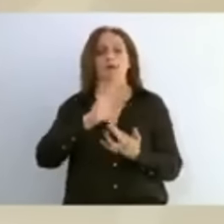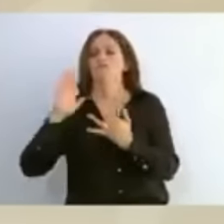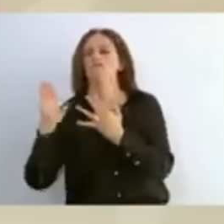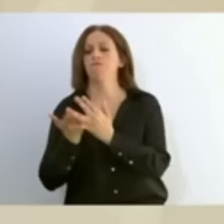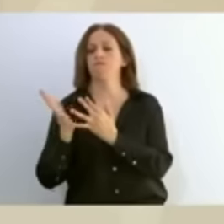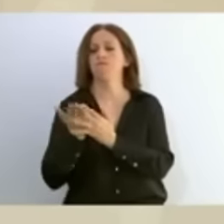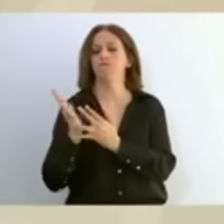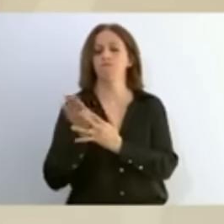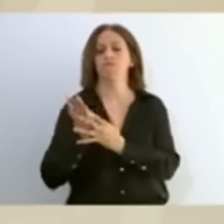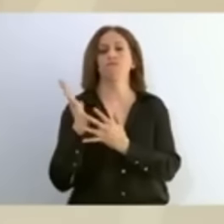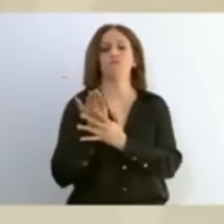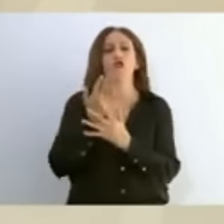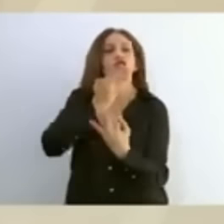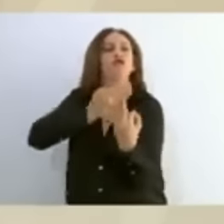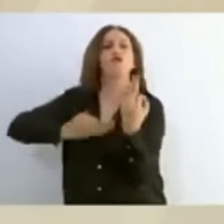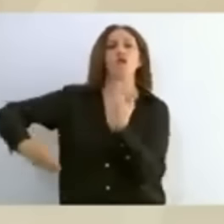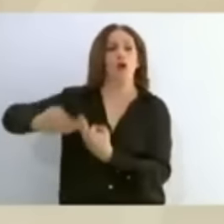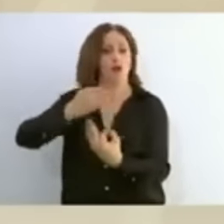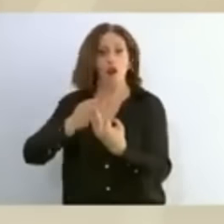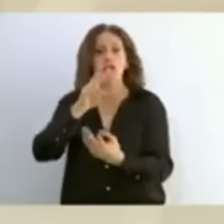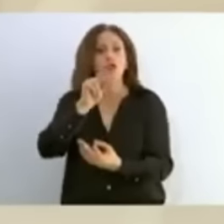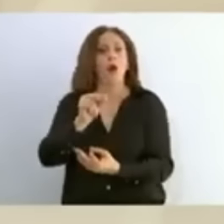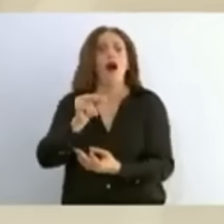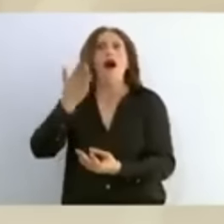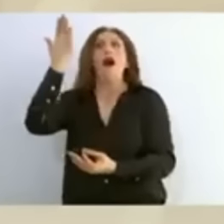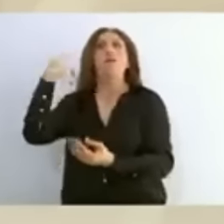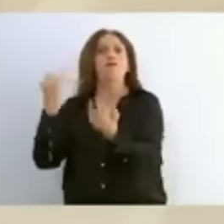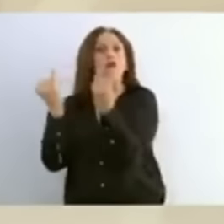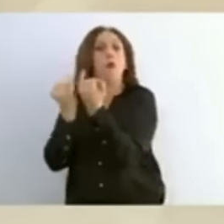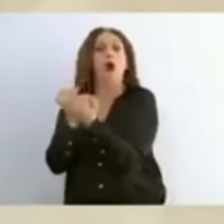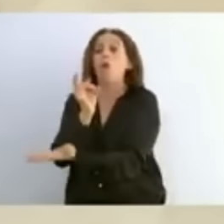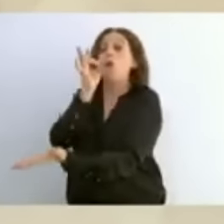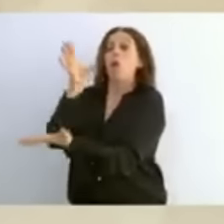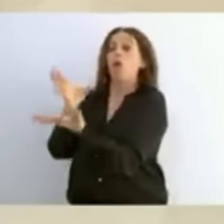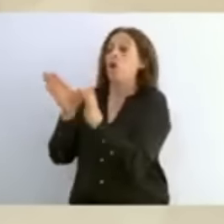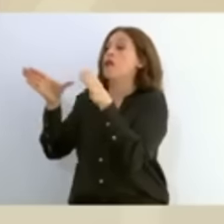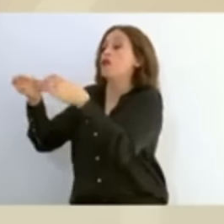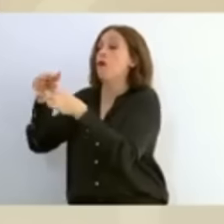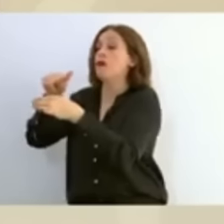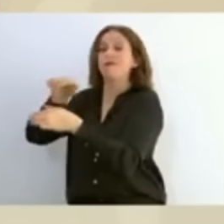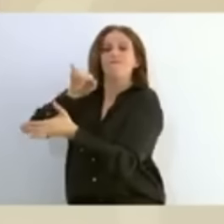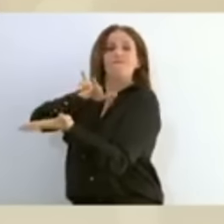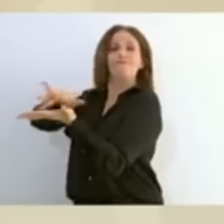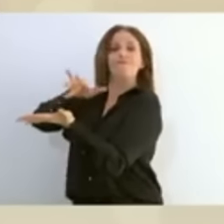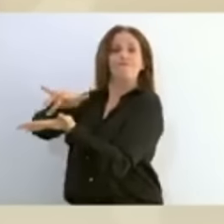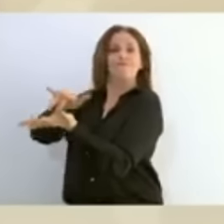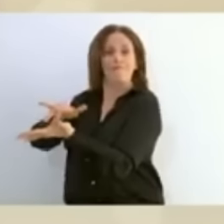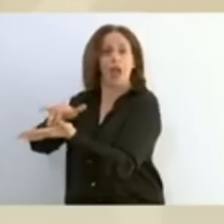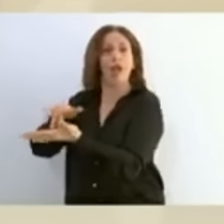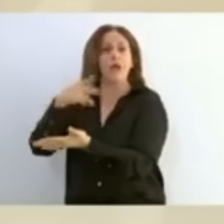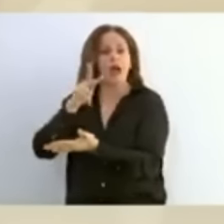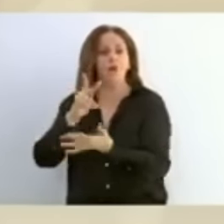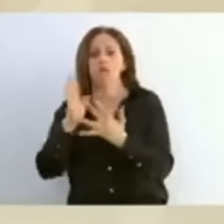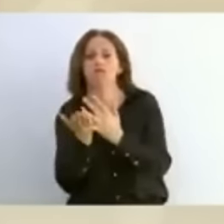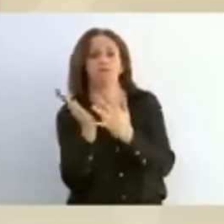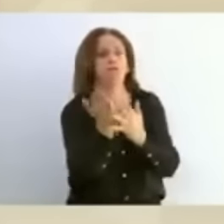solamente en manos de unos cuantos como sucedía antes. Así, los programas para el bienestar han sido una herramienta